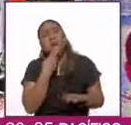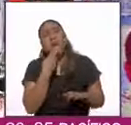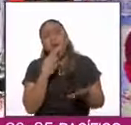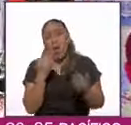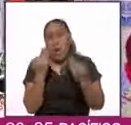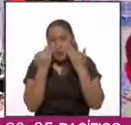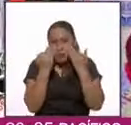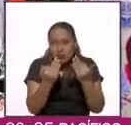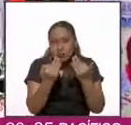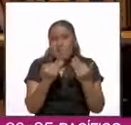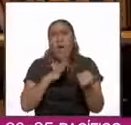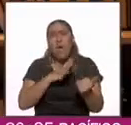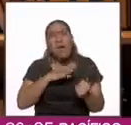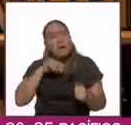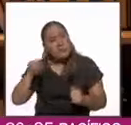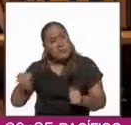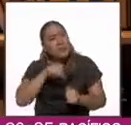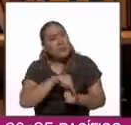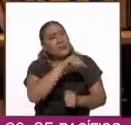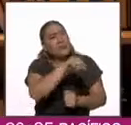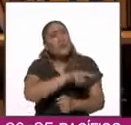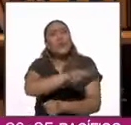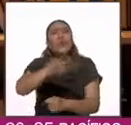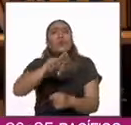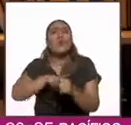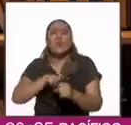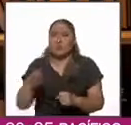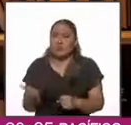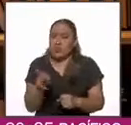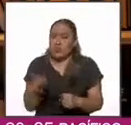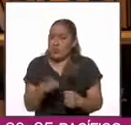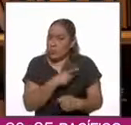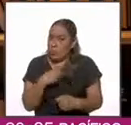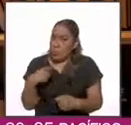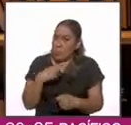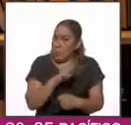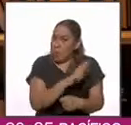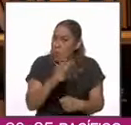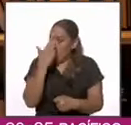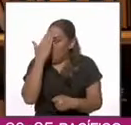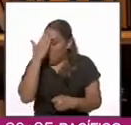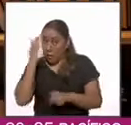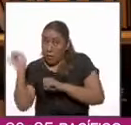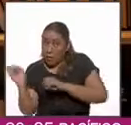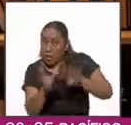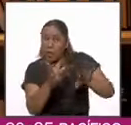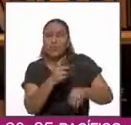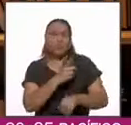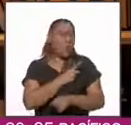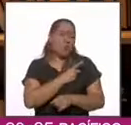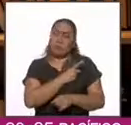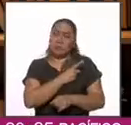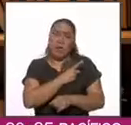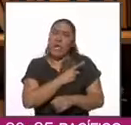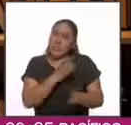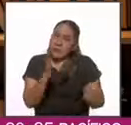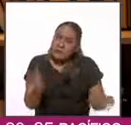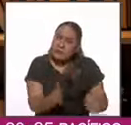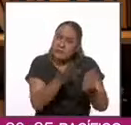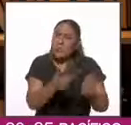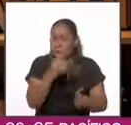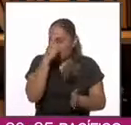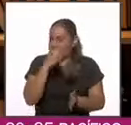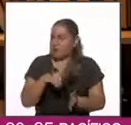visibles a las normales rurales, para que sean reconocidas, para que no estén solas y les ha dado aliento para